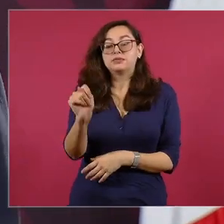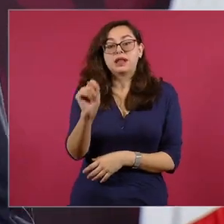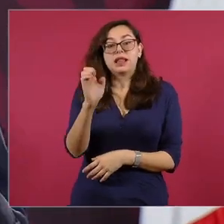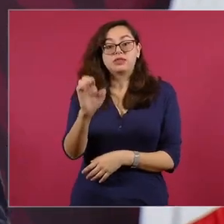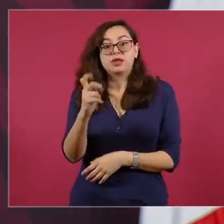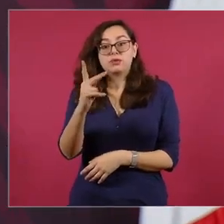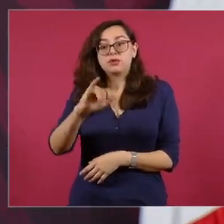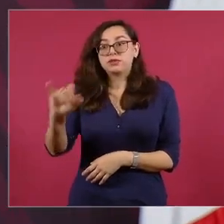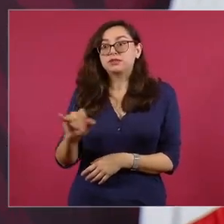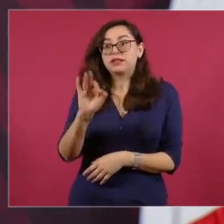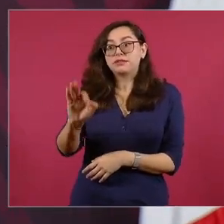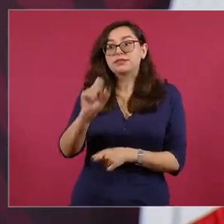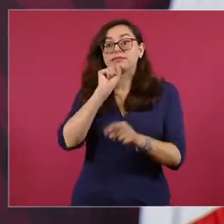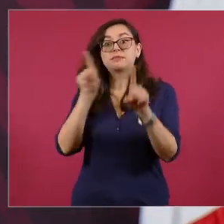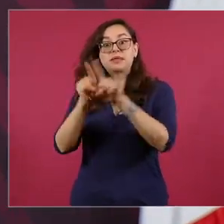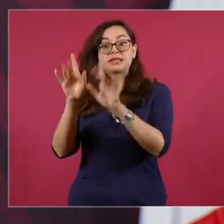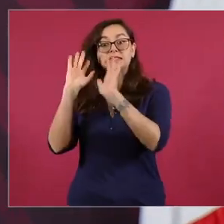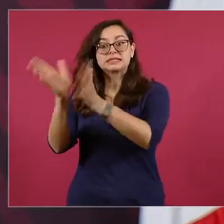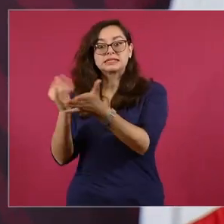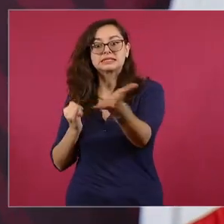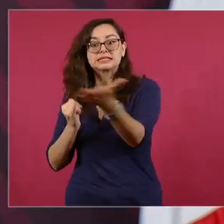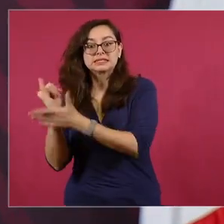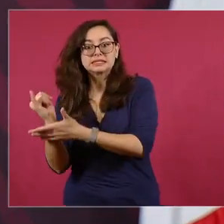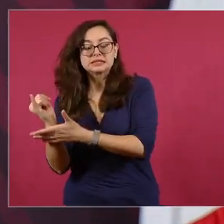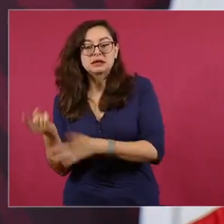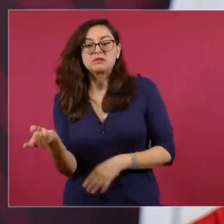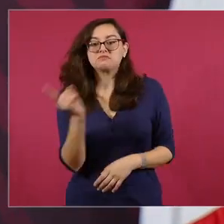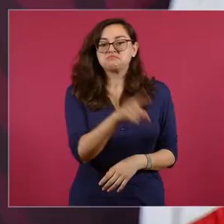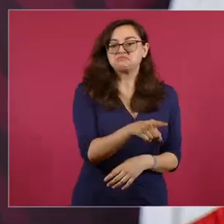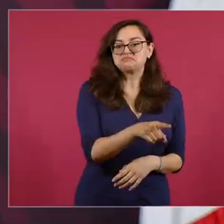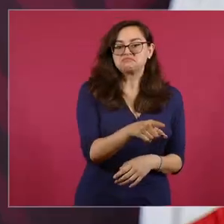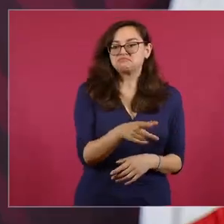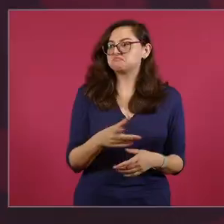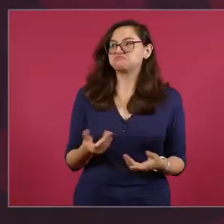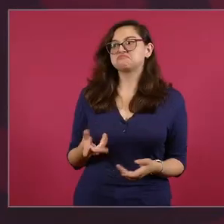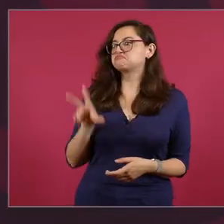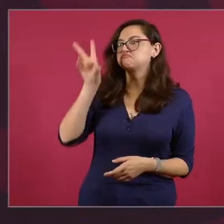Entonces, sin tener facultades, la Corte